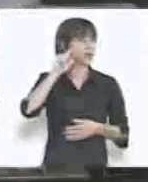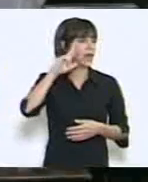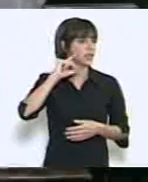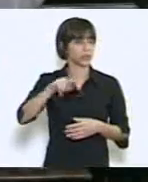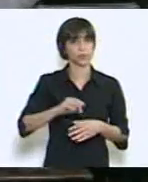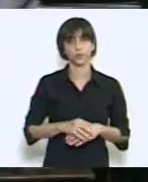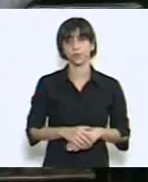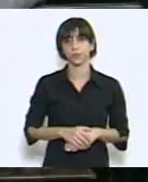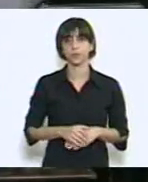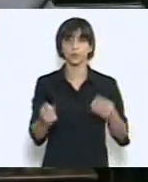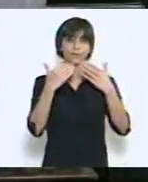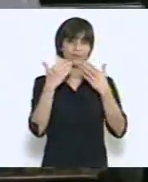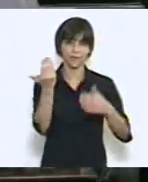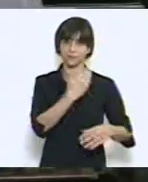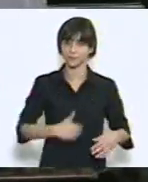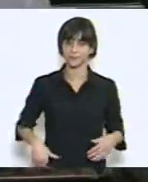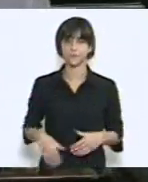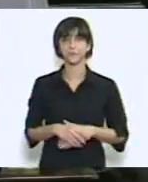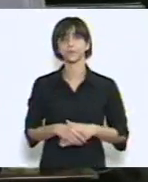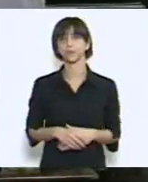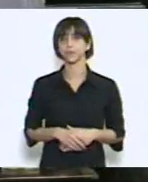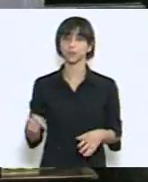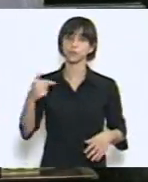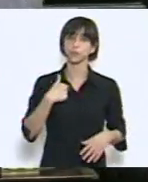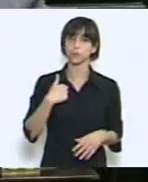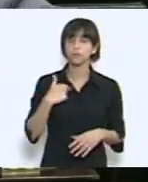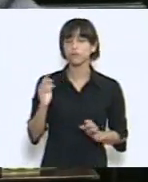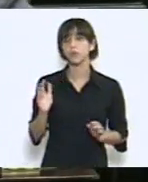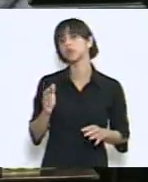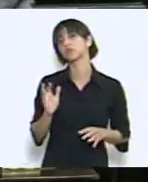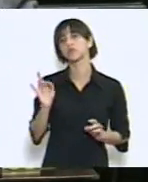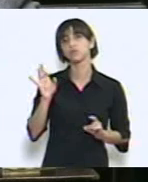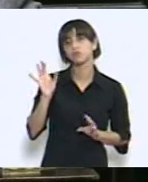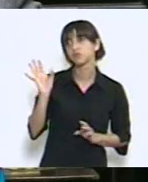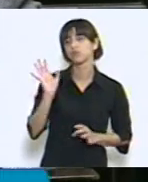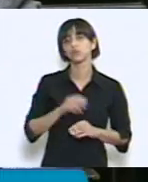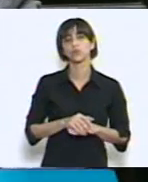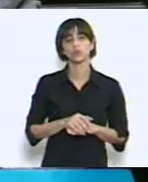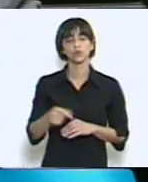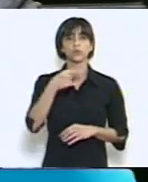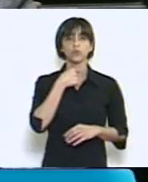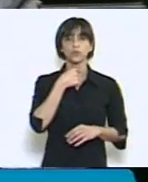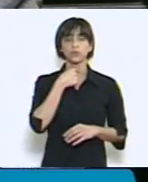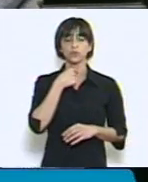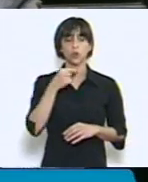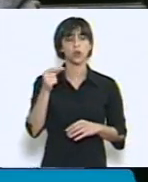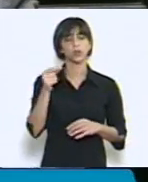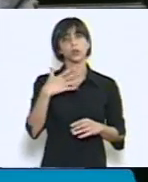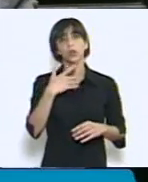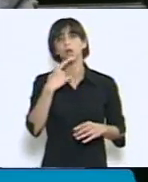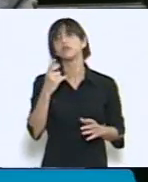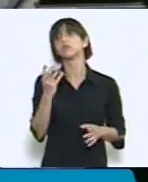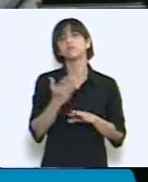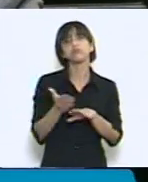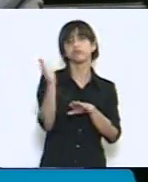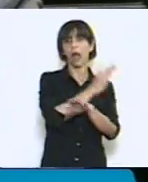Gracias señora Presidenta, simplemente me parece remarcar de dónde venimos, yo creo